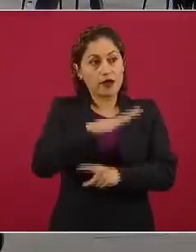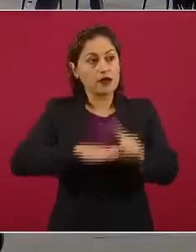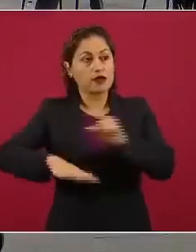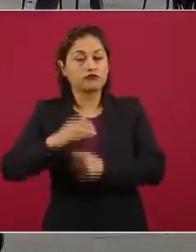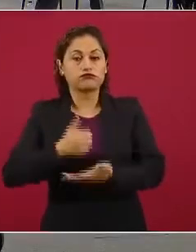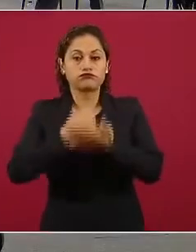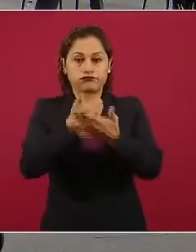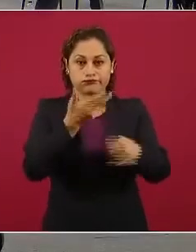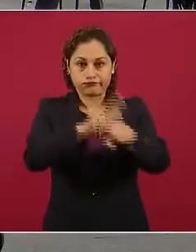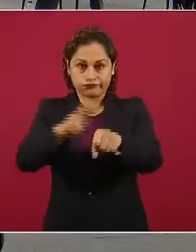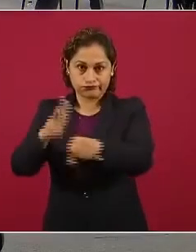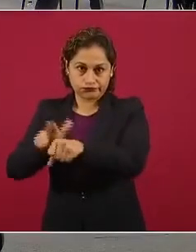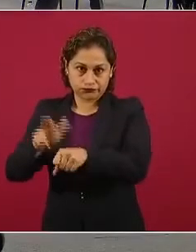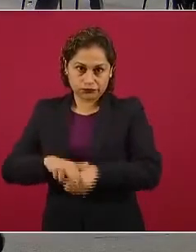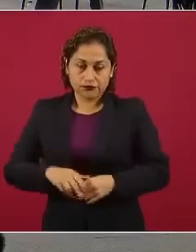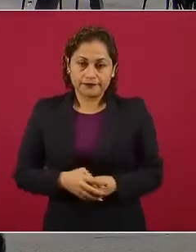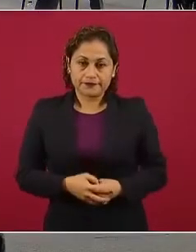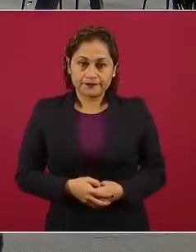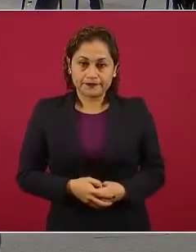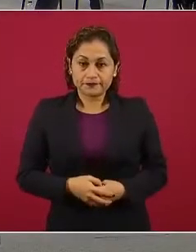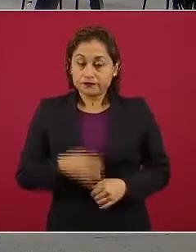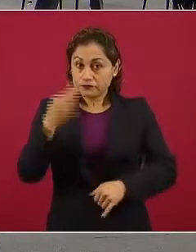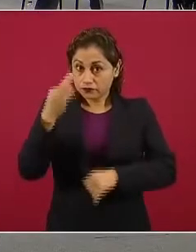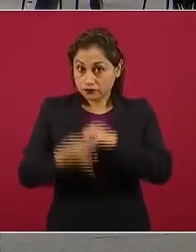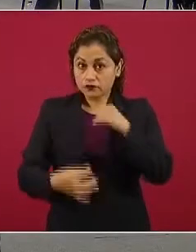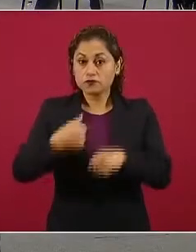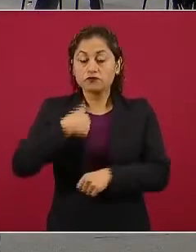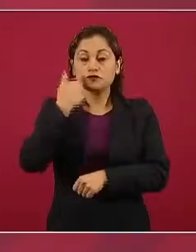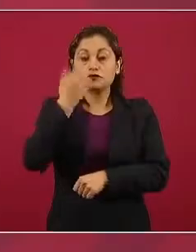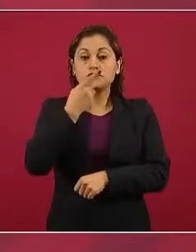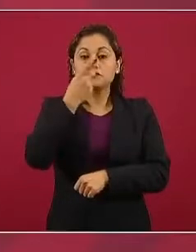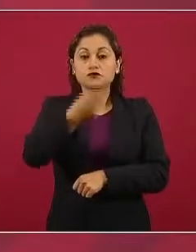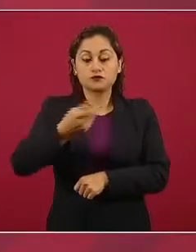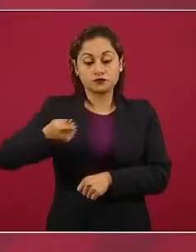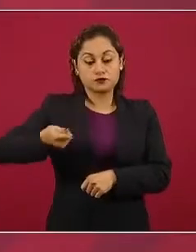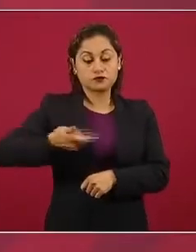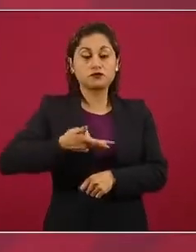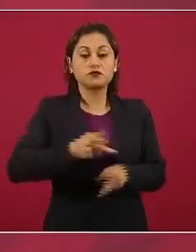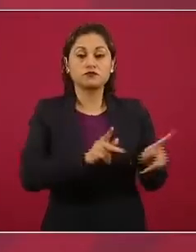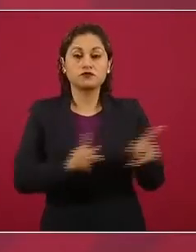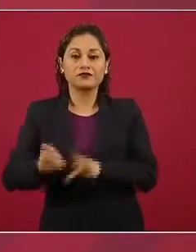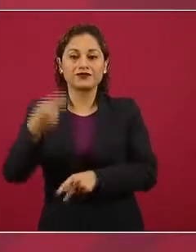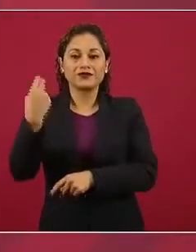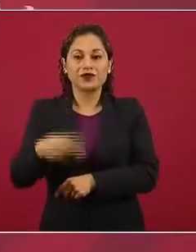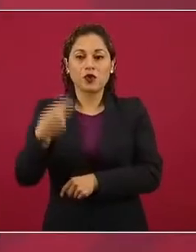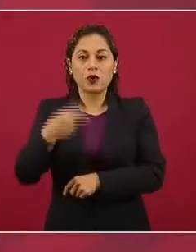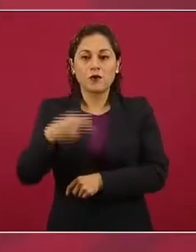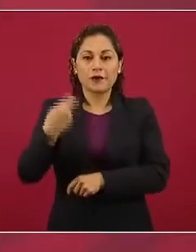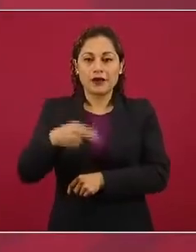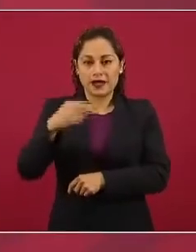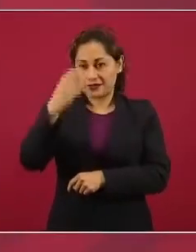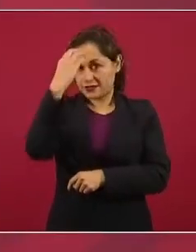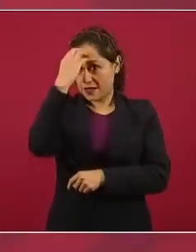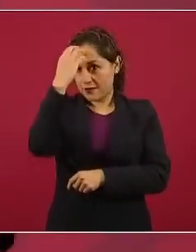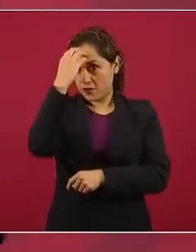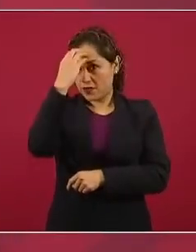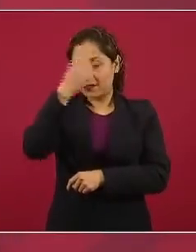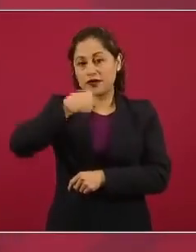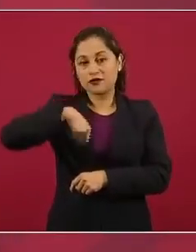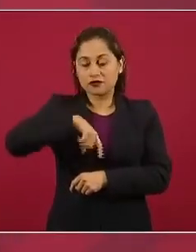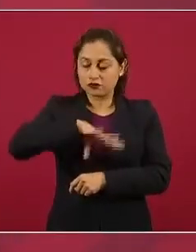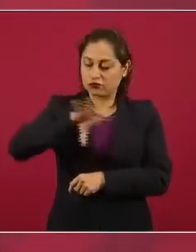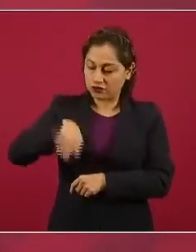Por último, menciono por qué se llama Operación Chapultepec. Buscábamos un nombre y